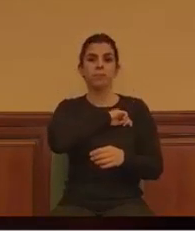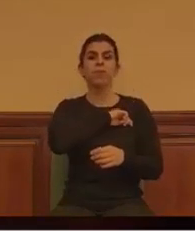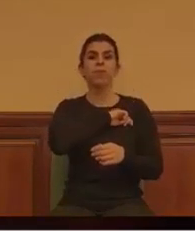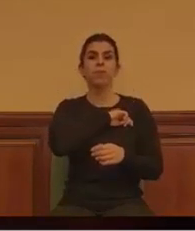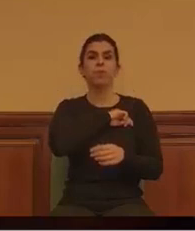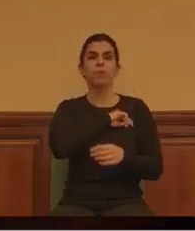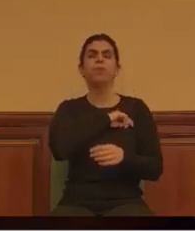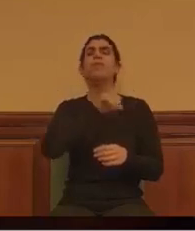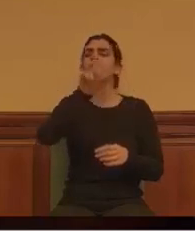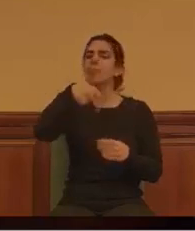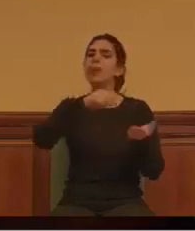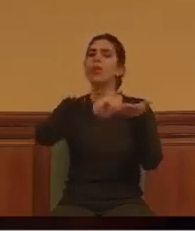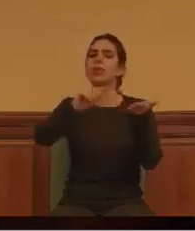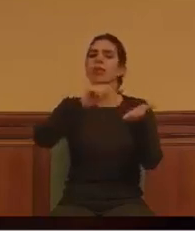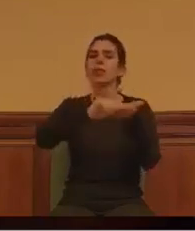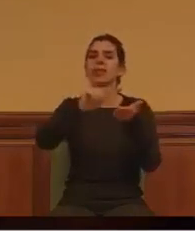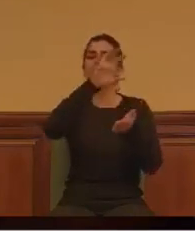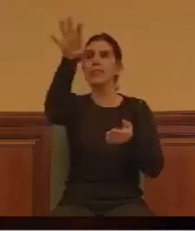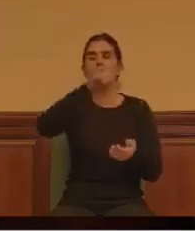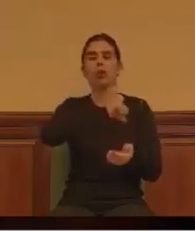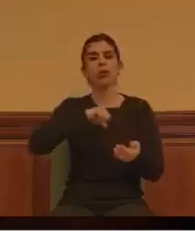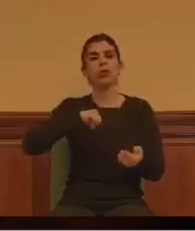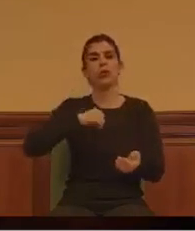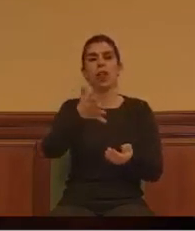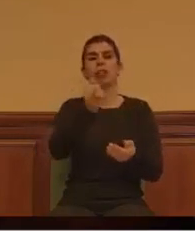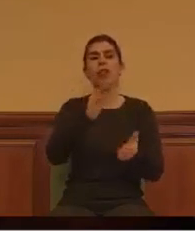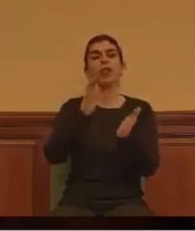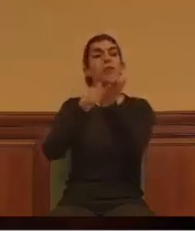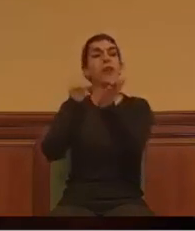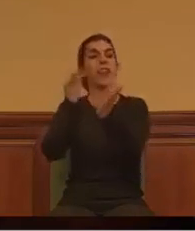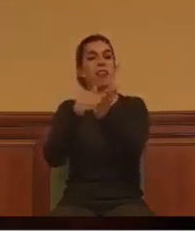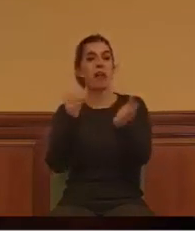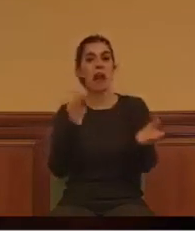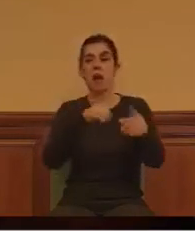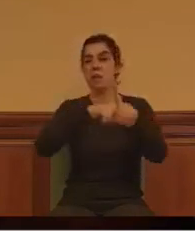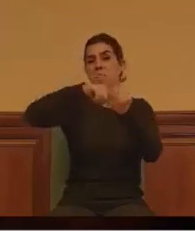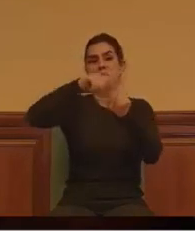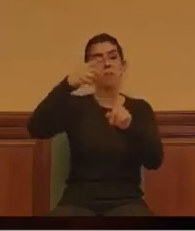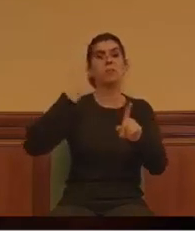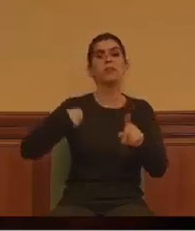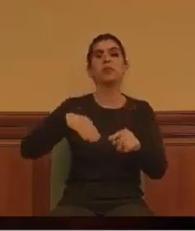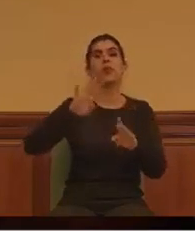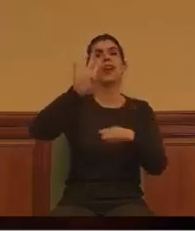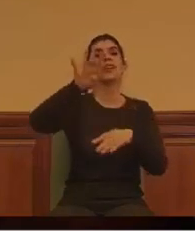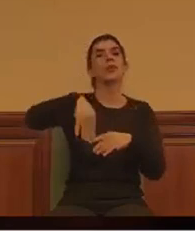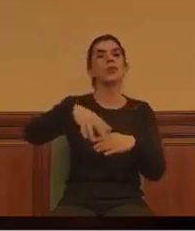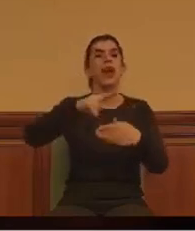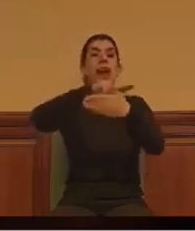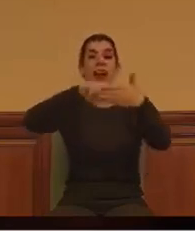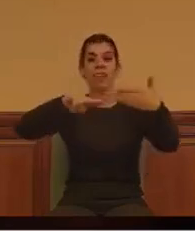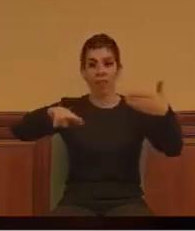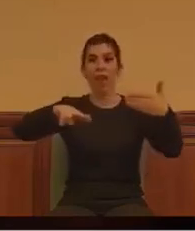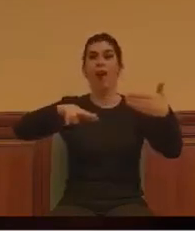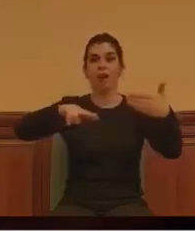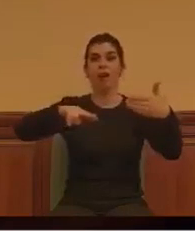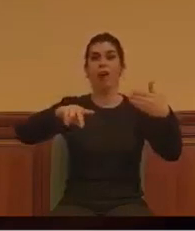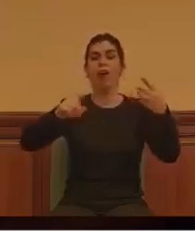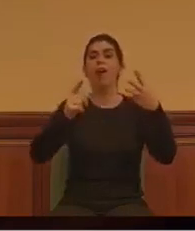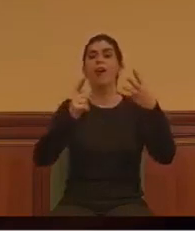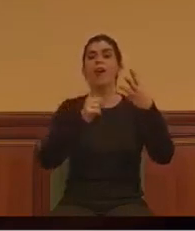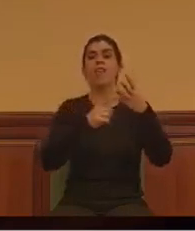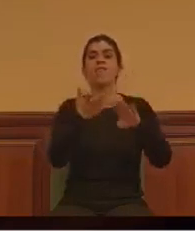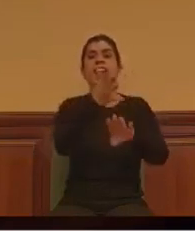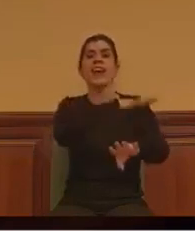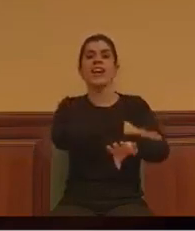autonómicas homologables a la valenciana, en Cataluña, Galicia, además de Valencia, Baleares y